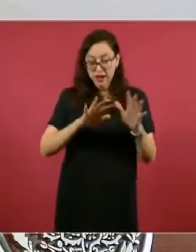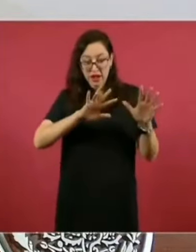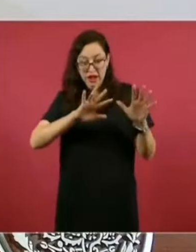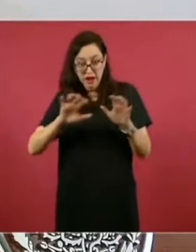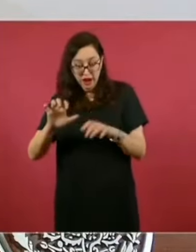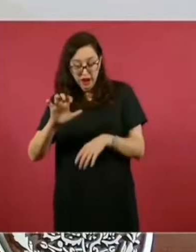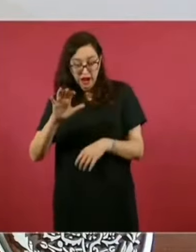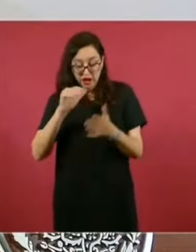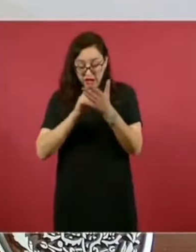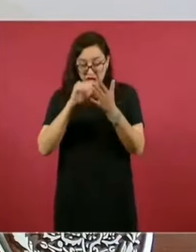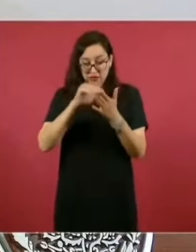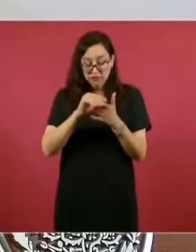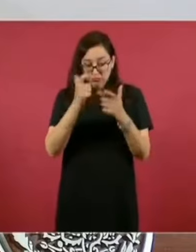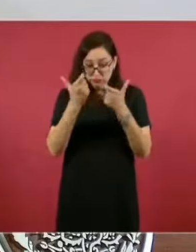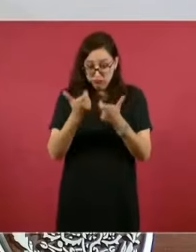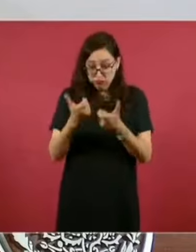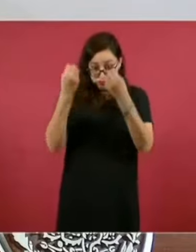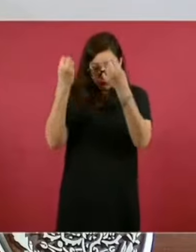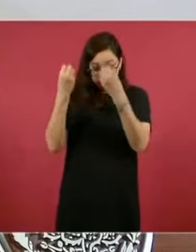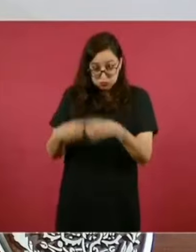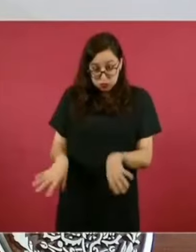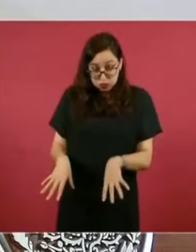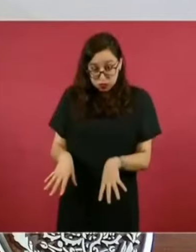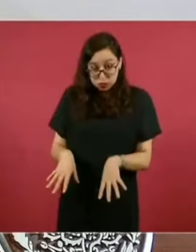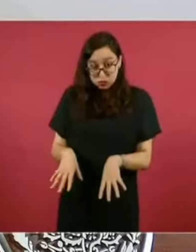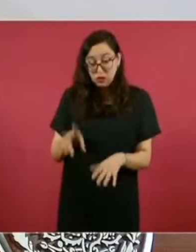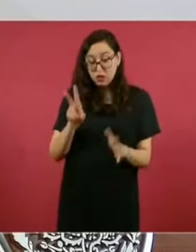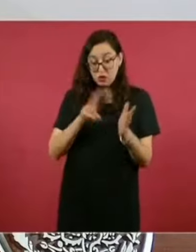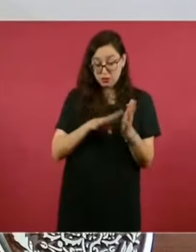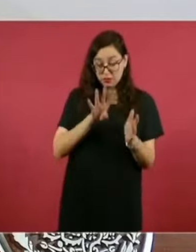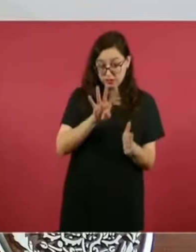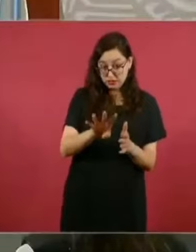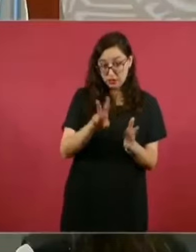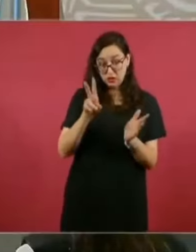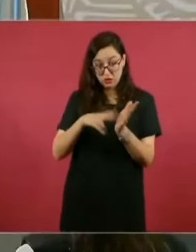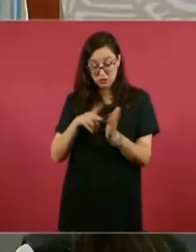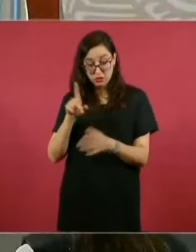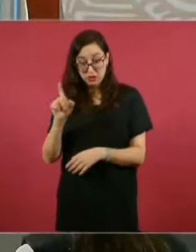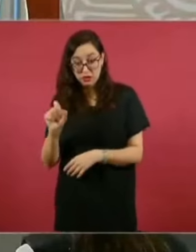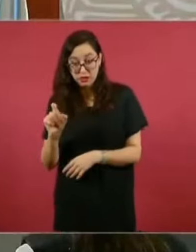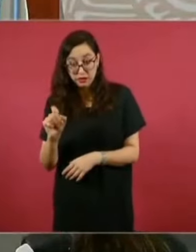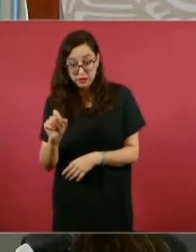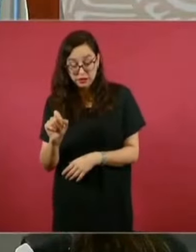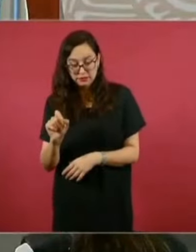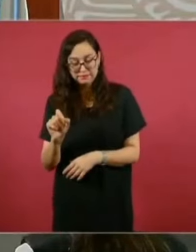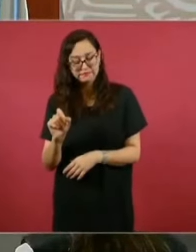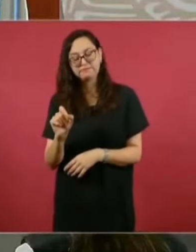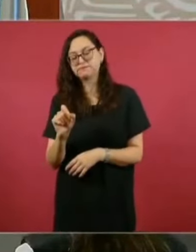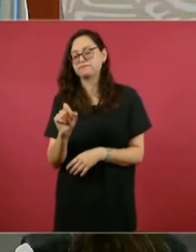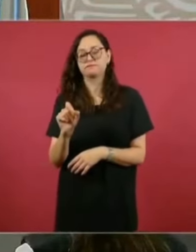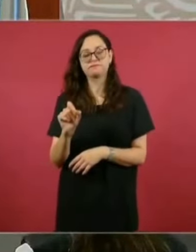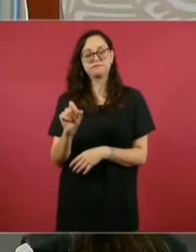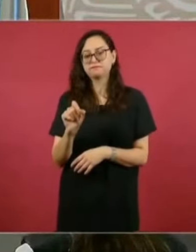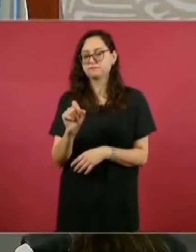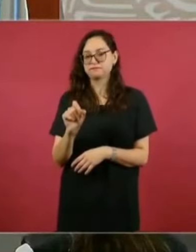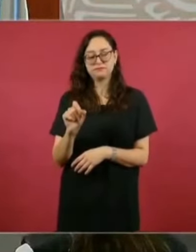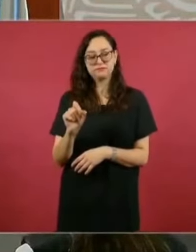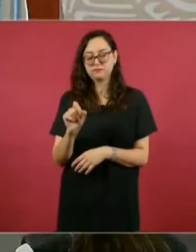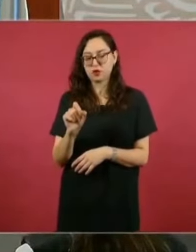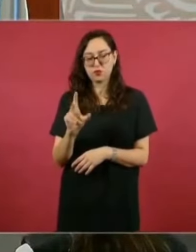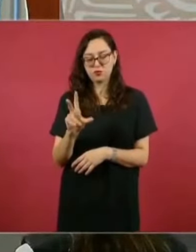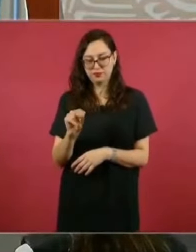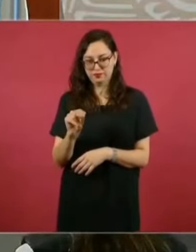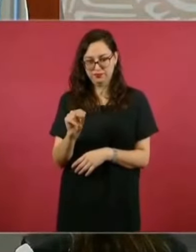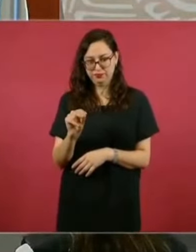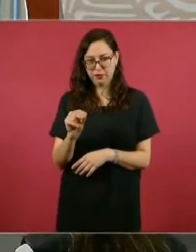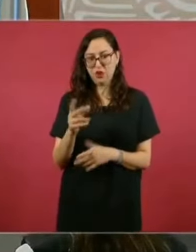pesos observados en las cuentas públicas 2019 y 2020, se tiene la siguiente